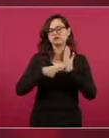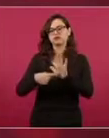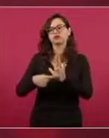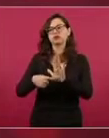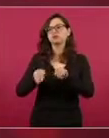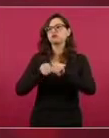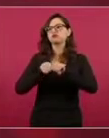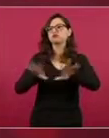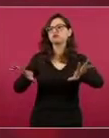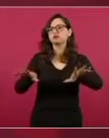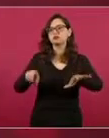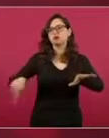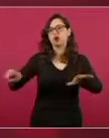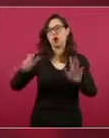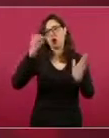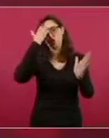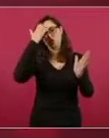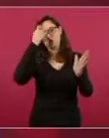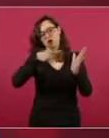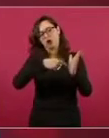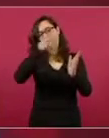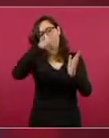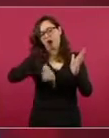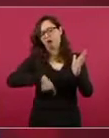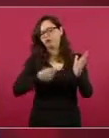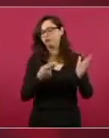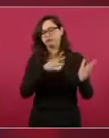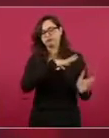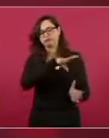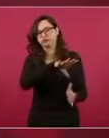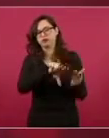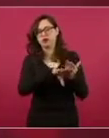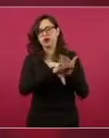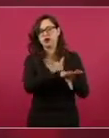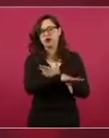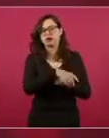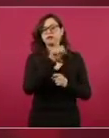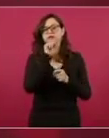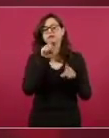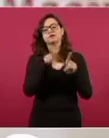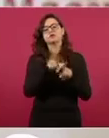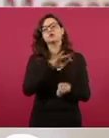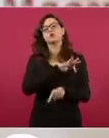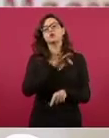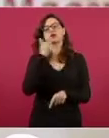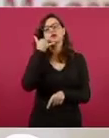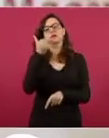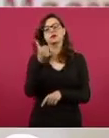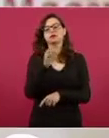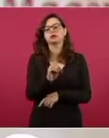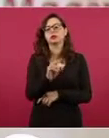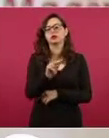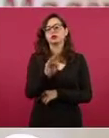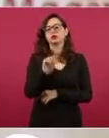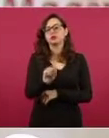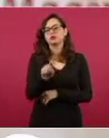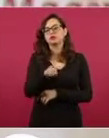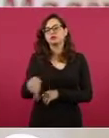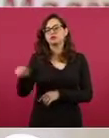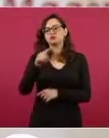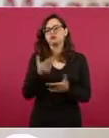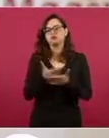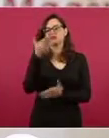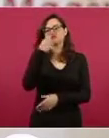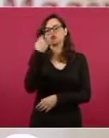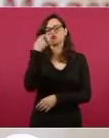Y, por otro lado, está abierto el 089 para cualquier denuncia ciudadana